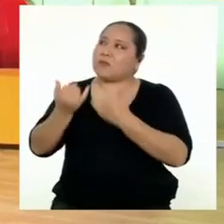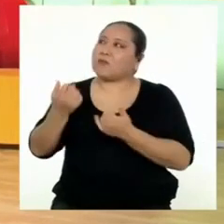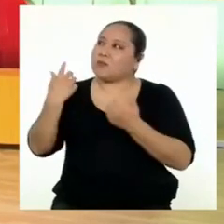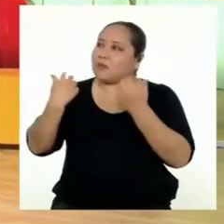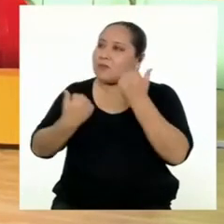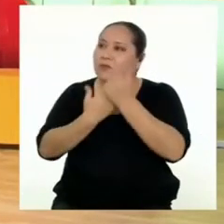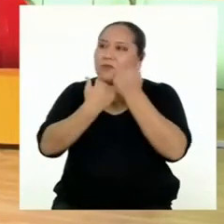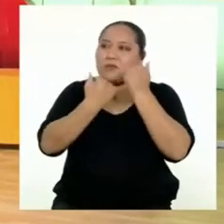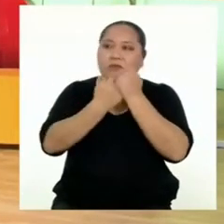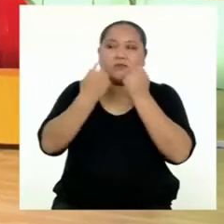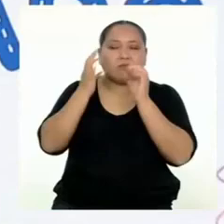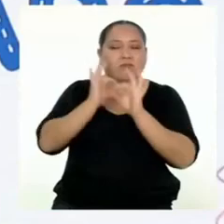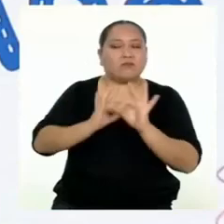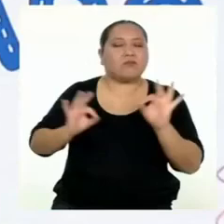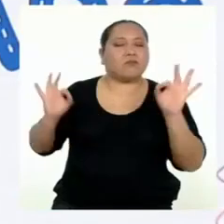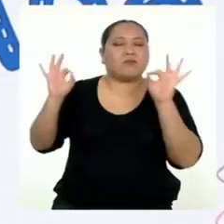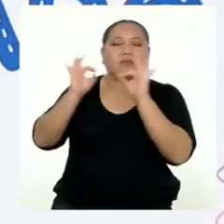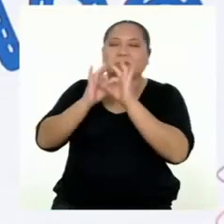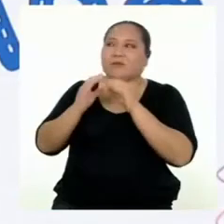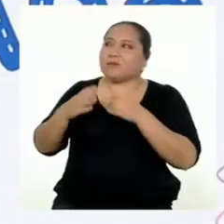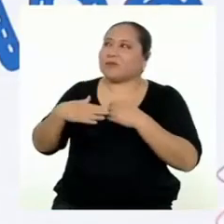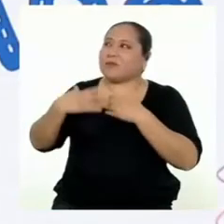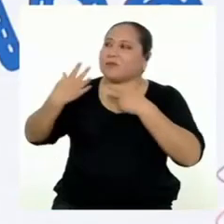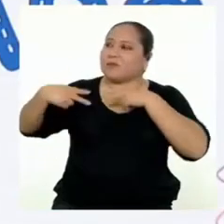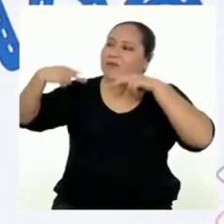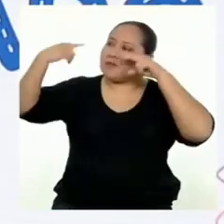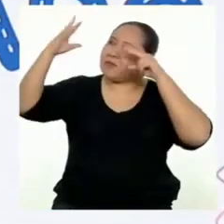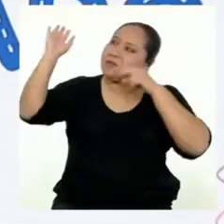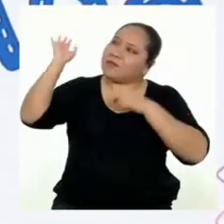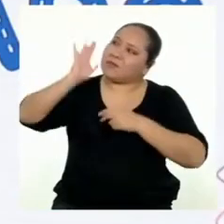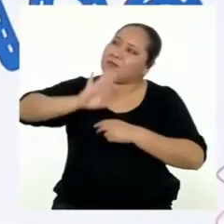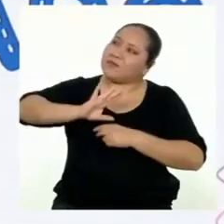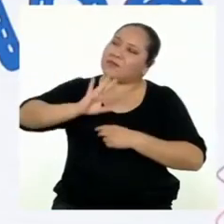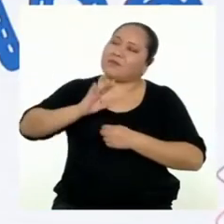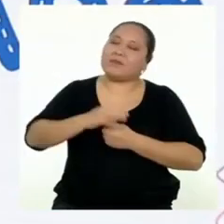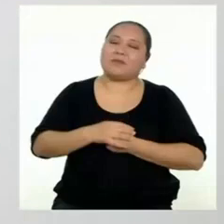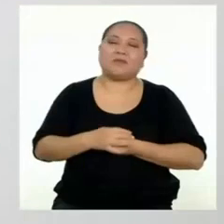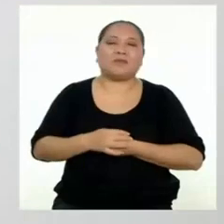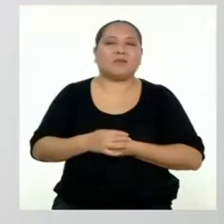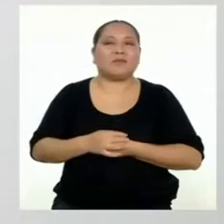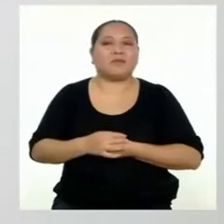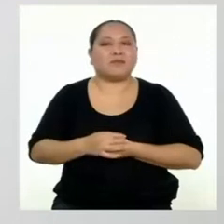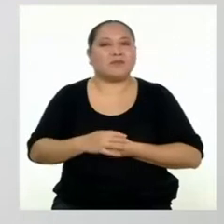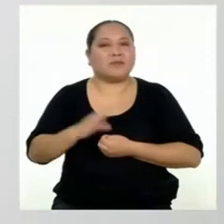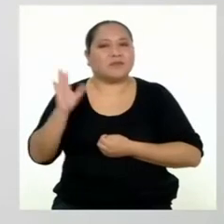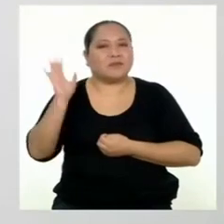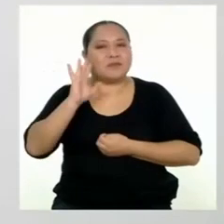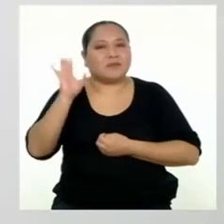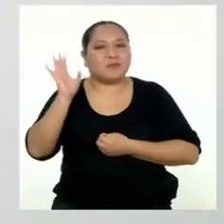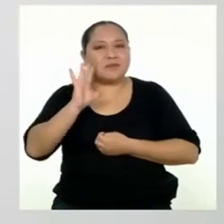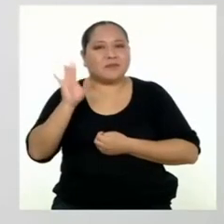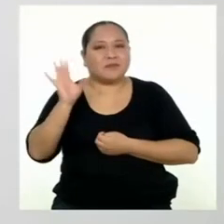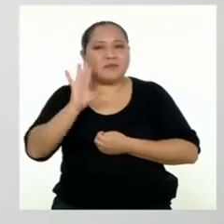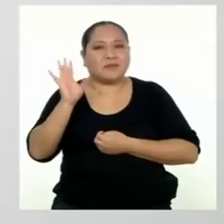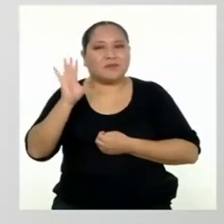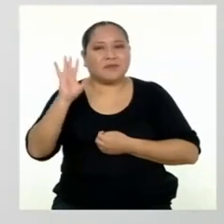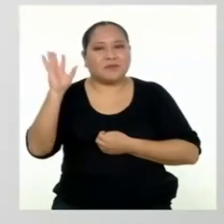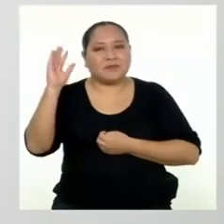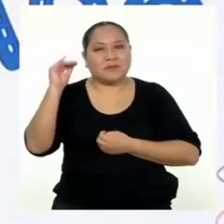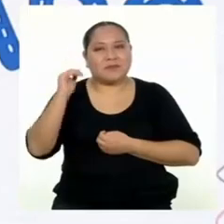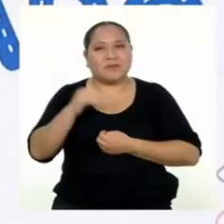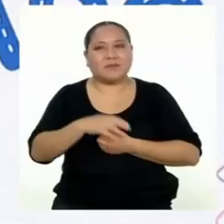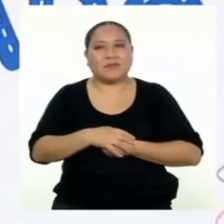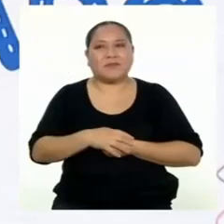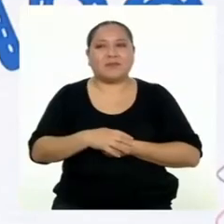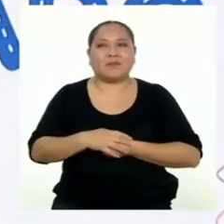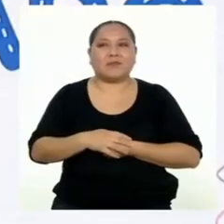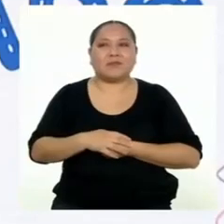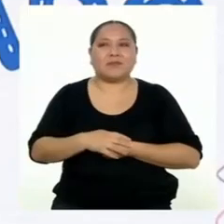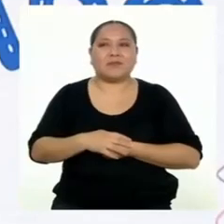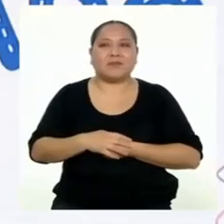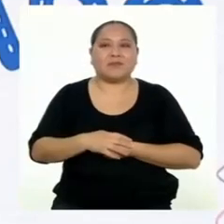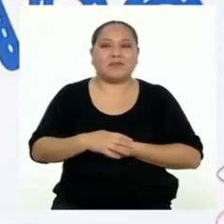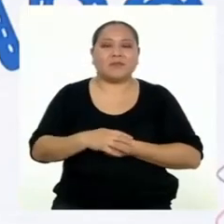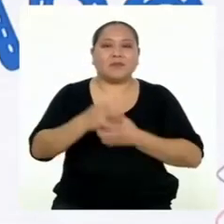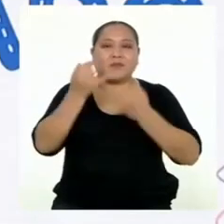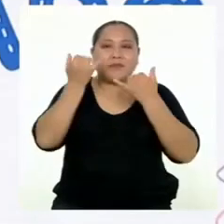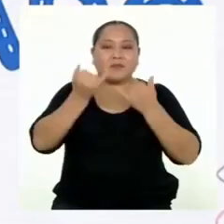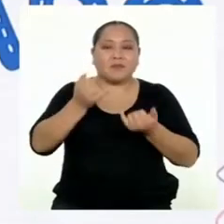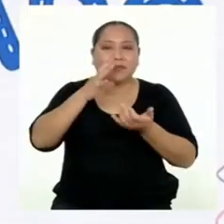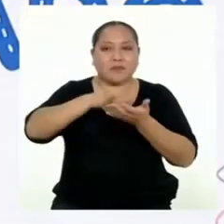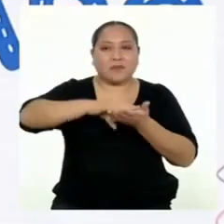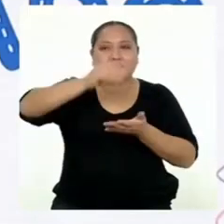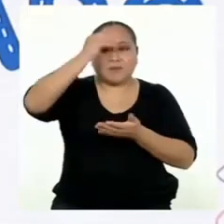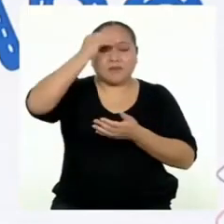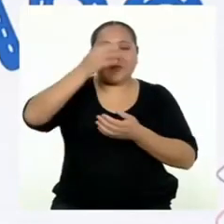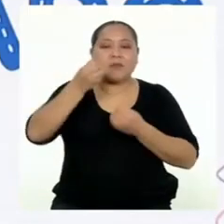Su apoyo ha sido muy valioso. Nos vemos pronto. ¡Chao! ¡Hasta la próxima! El día de hoy